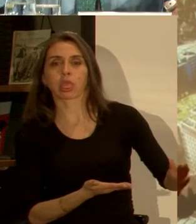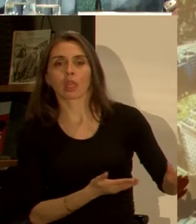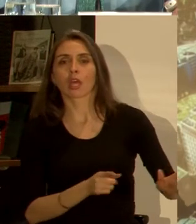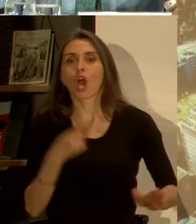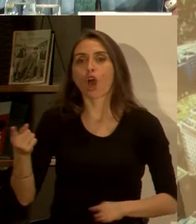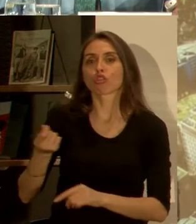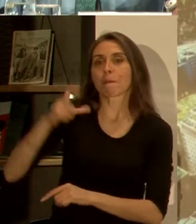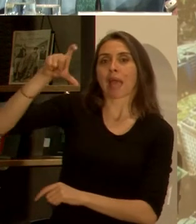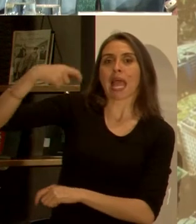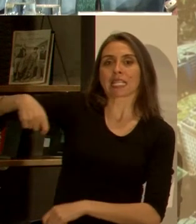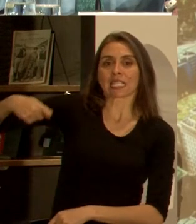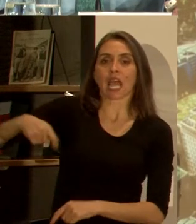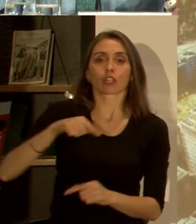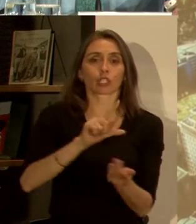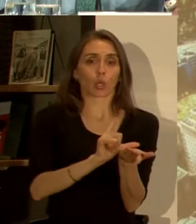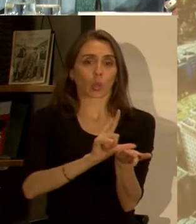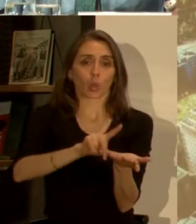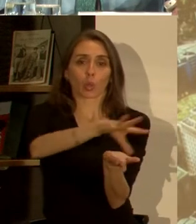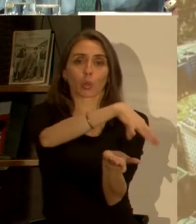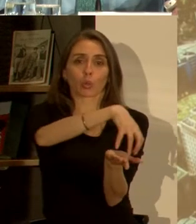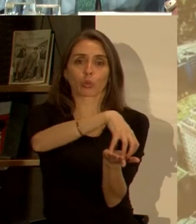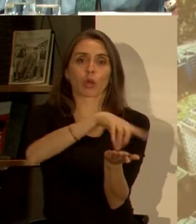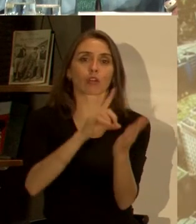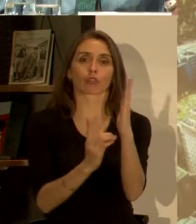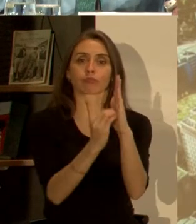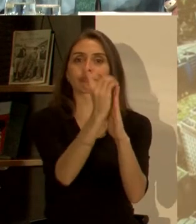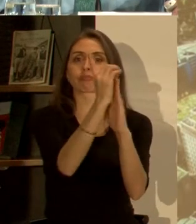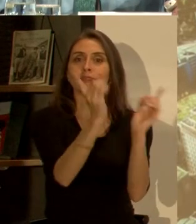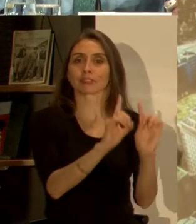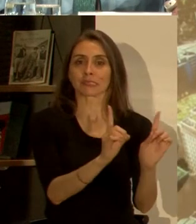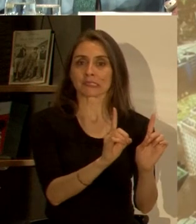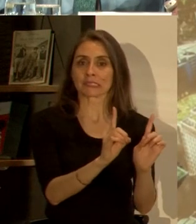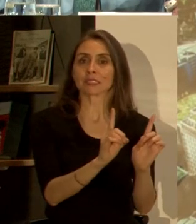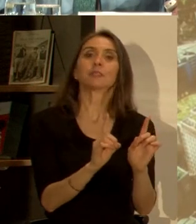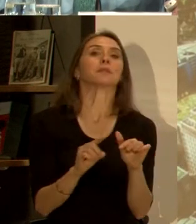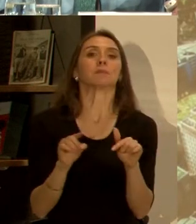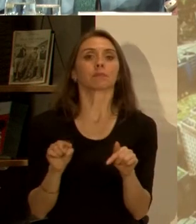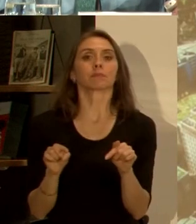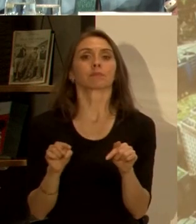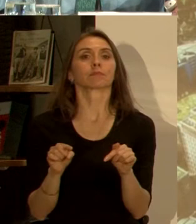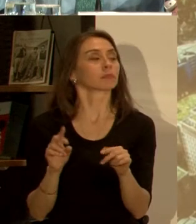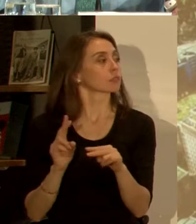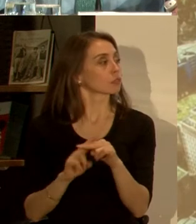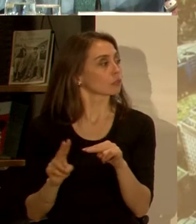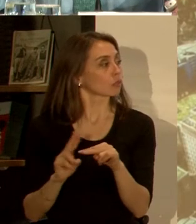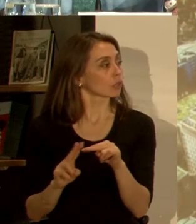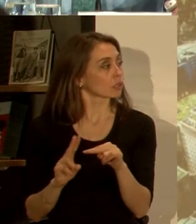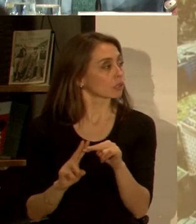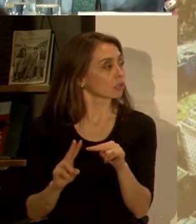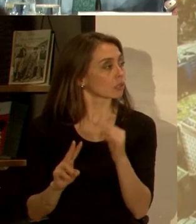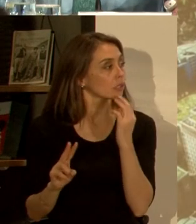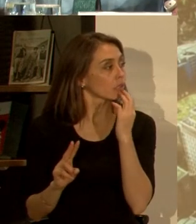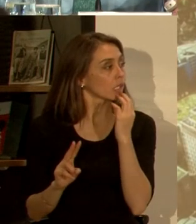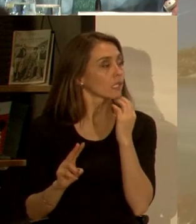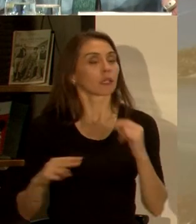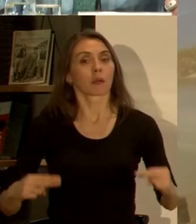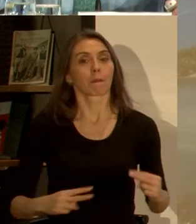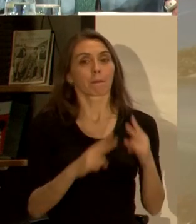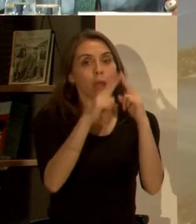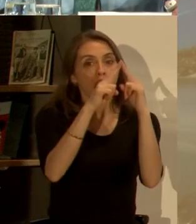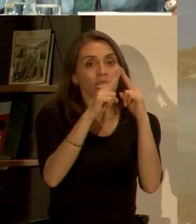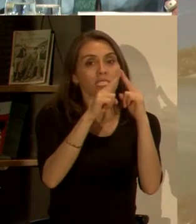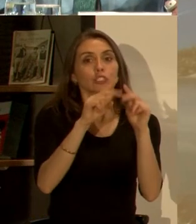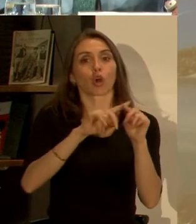esas áreas tengan una revitalización acelerada. Pero lo hace Londres, lo hace Estocolmo, lo hace París,